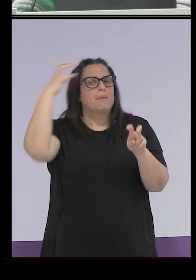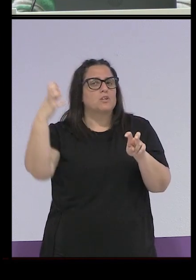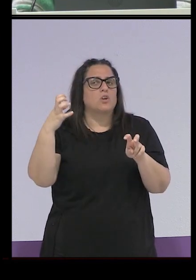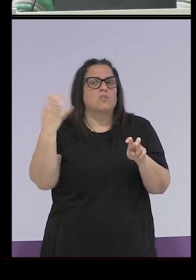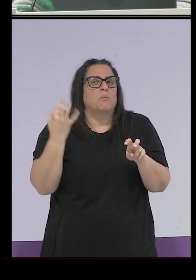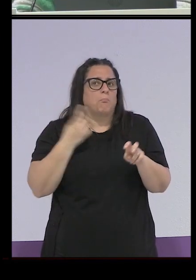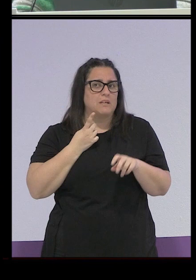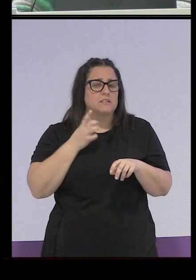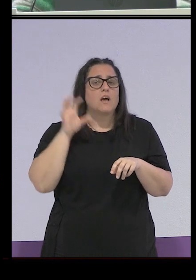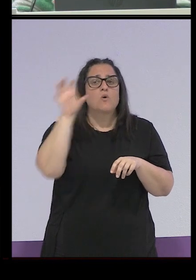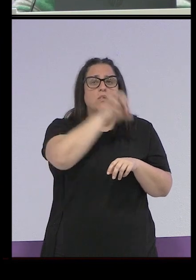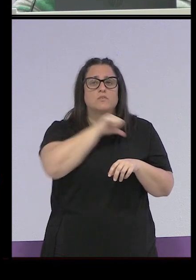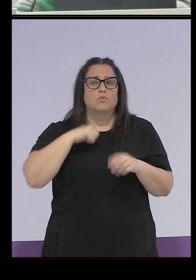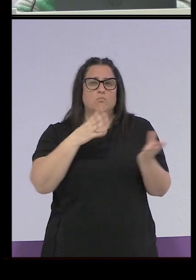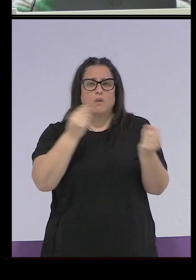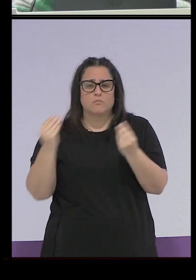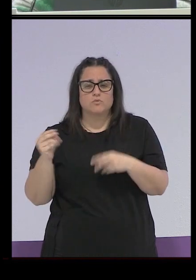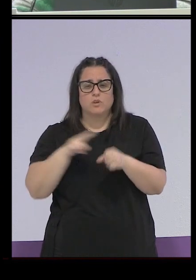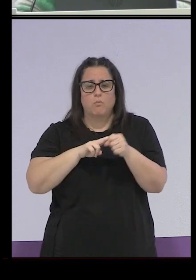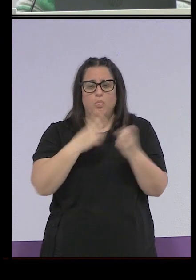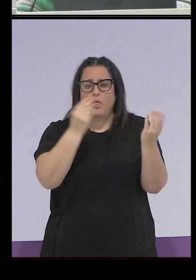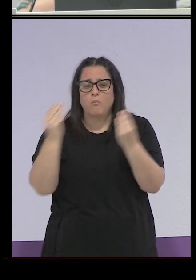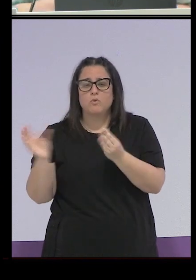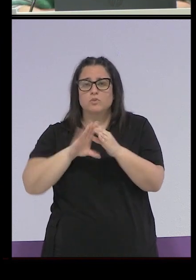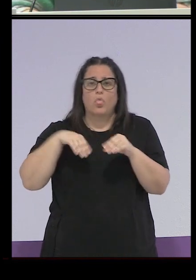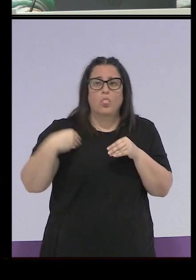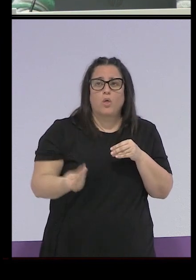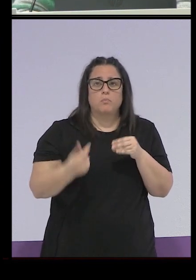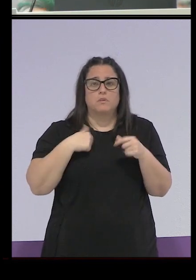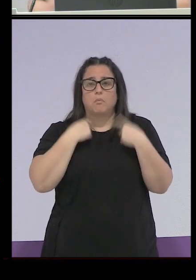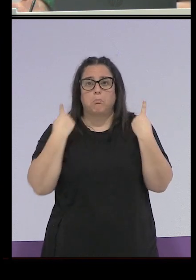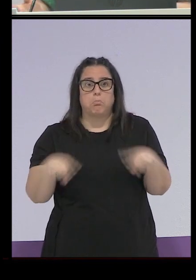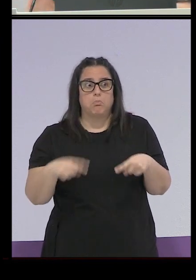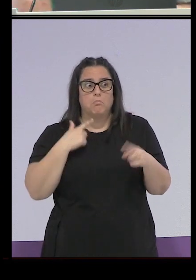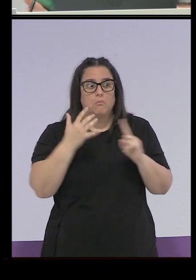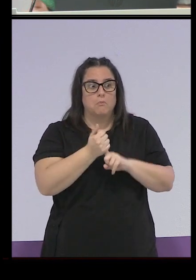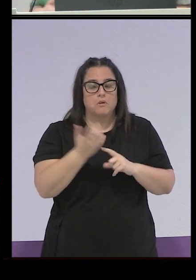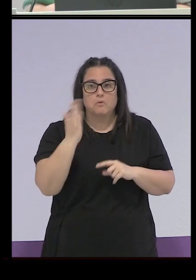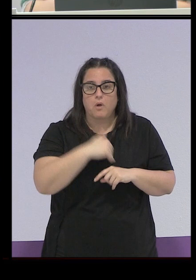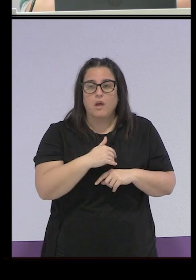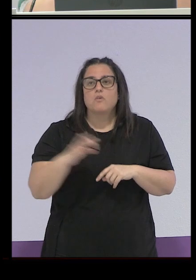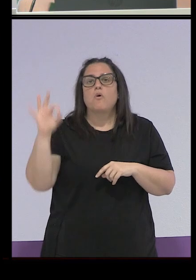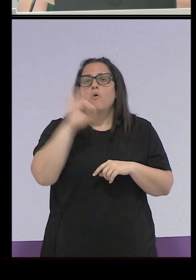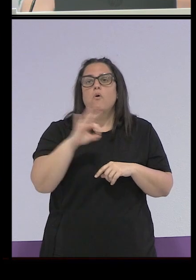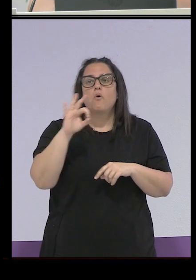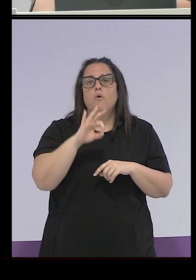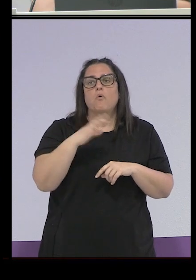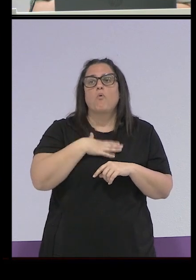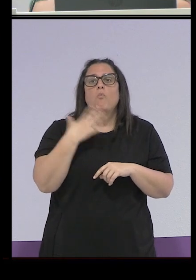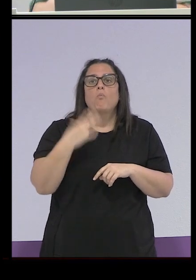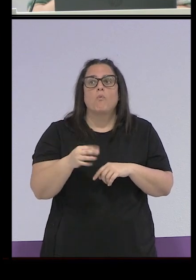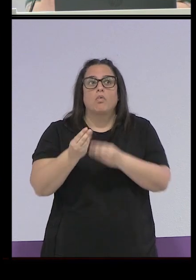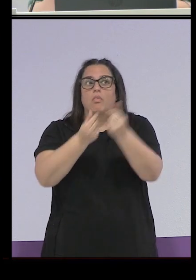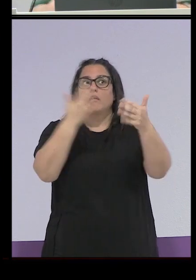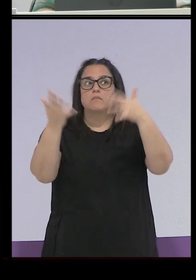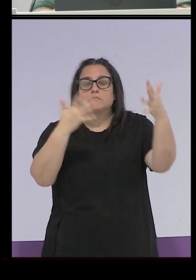es que en muchas comunidades autónomas y en muchas provincias la documentación o no ha aparecido todavía en algunos casos, o creen que puede estar por